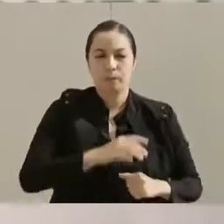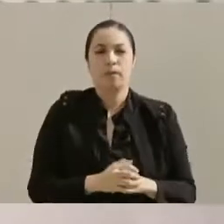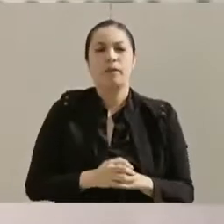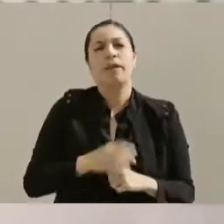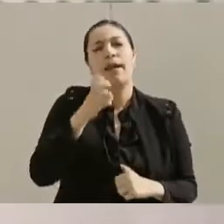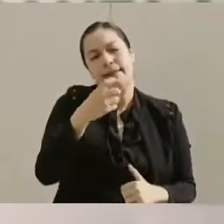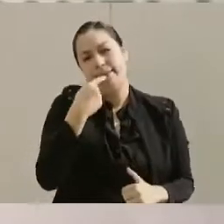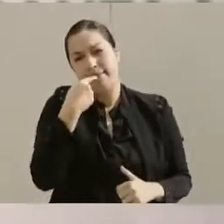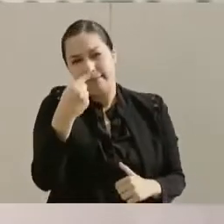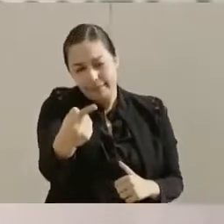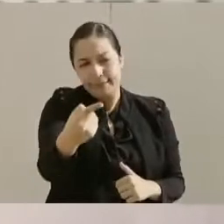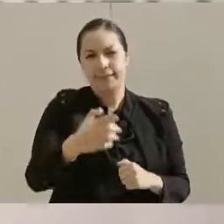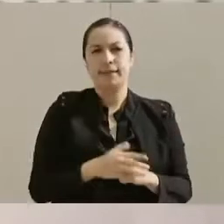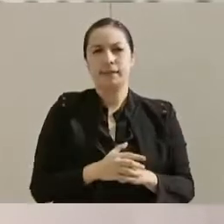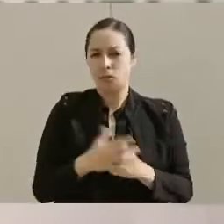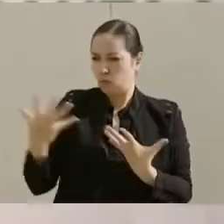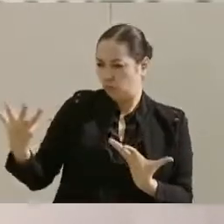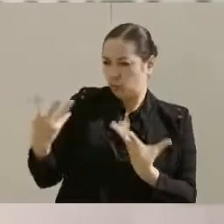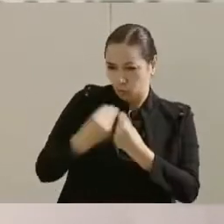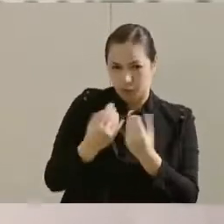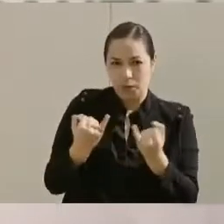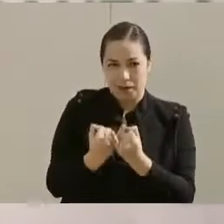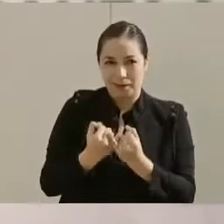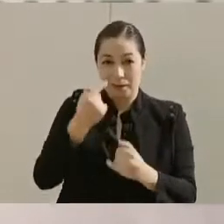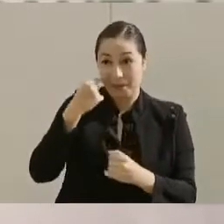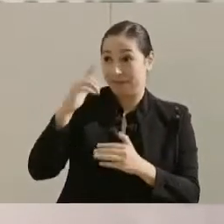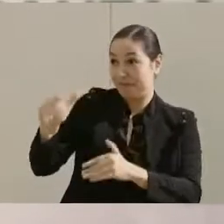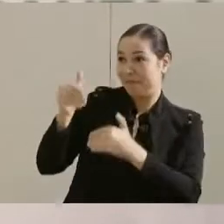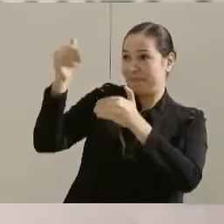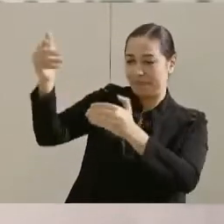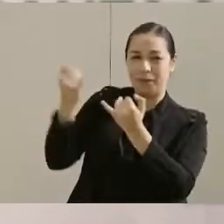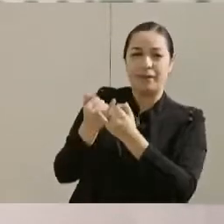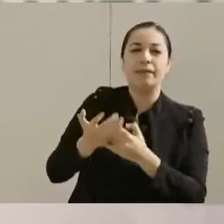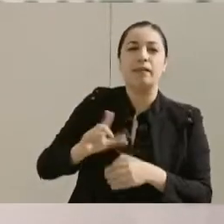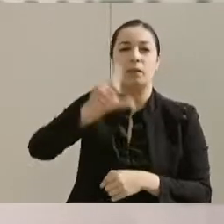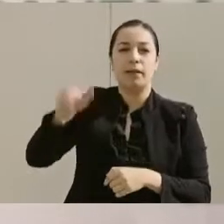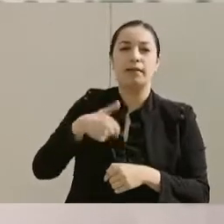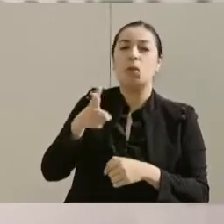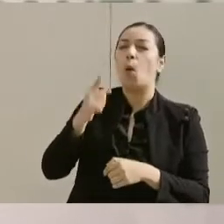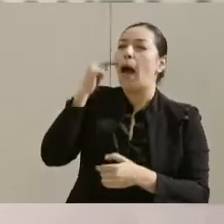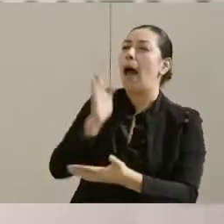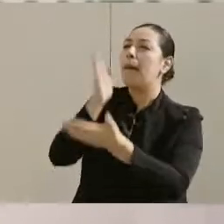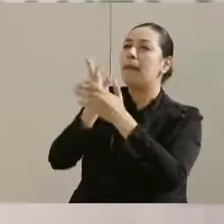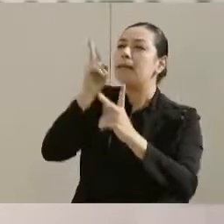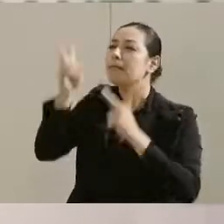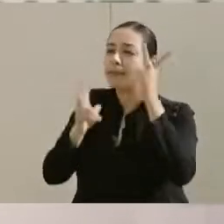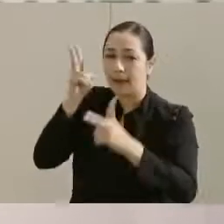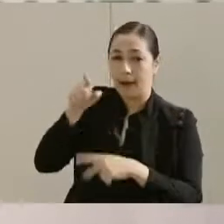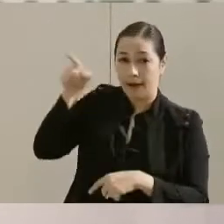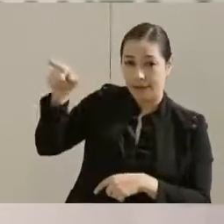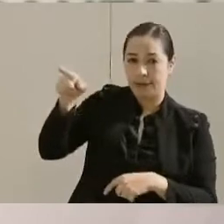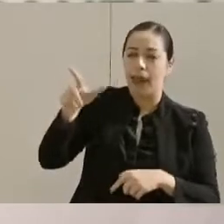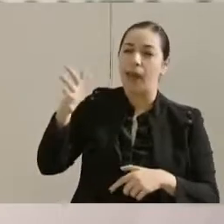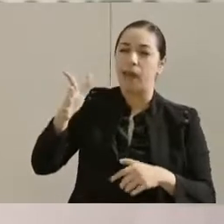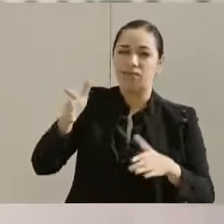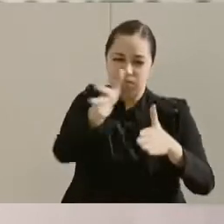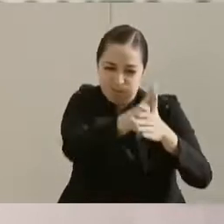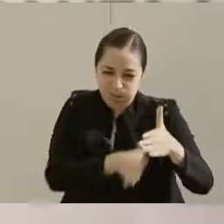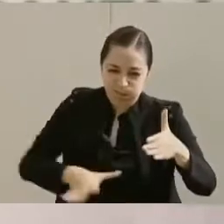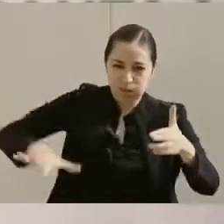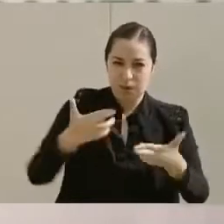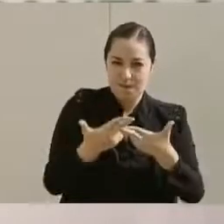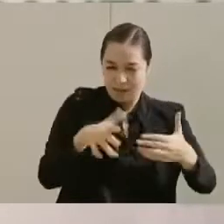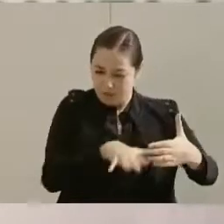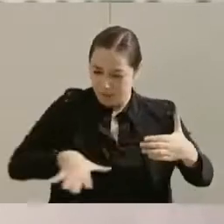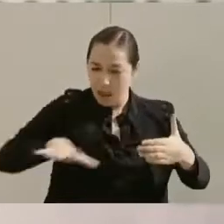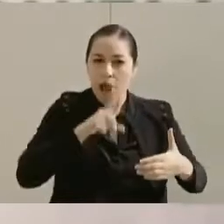decirle que junto con la presa Picachos, que visitará usted el día de mañana, pues, el sur de